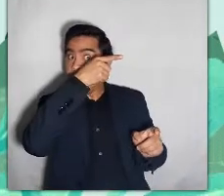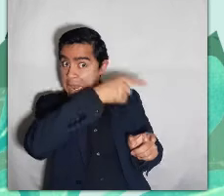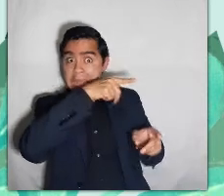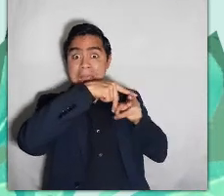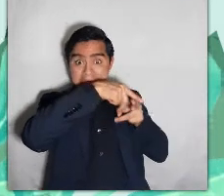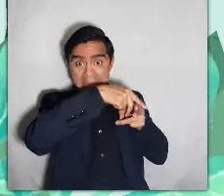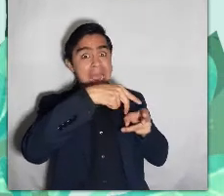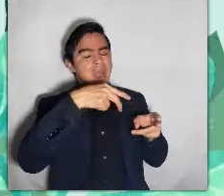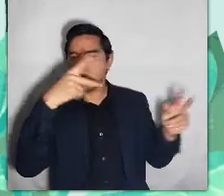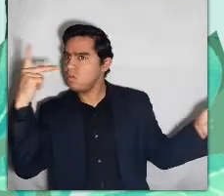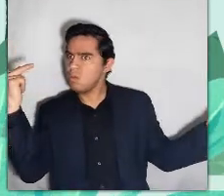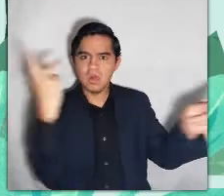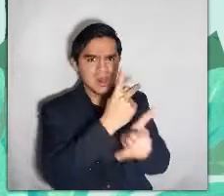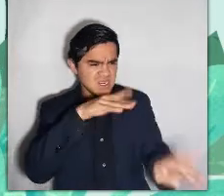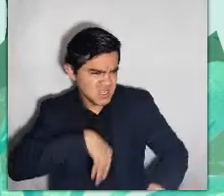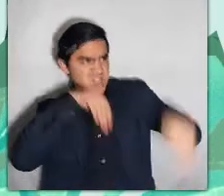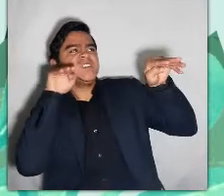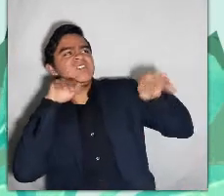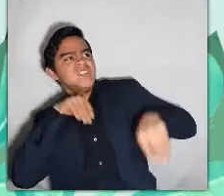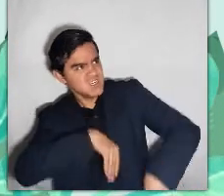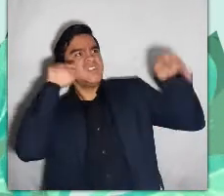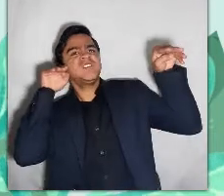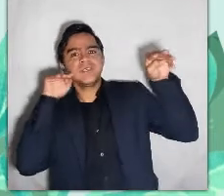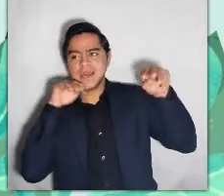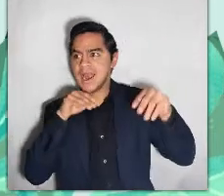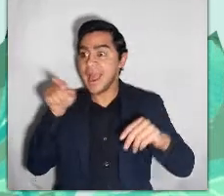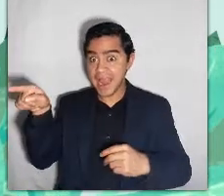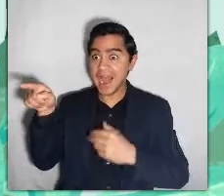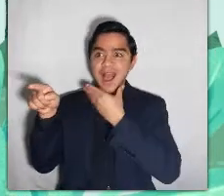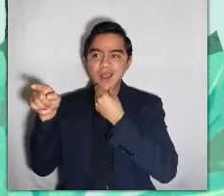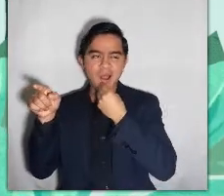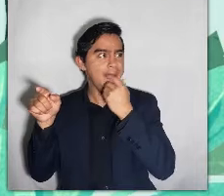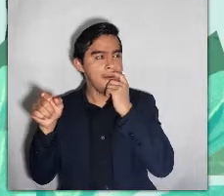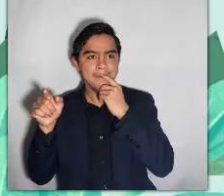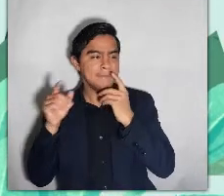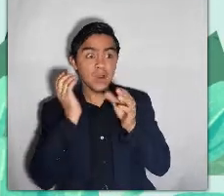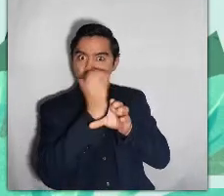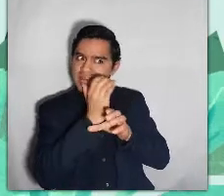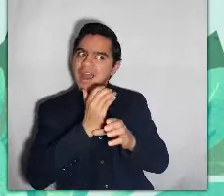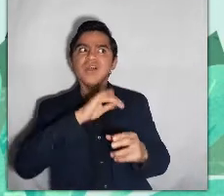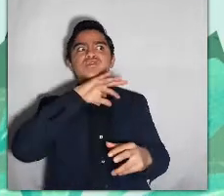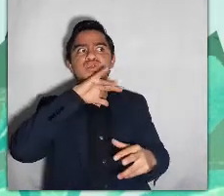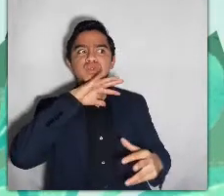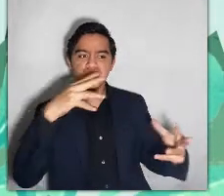caballo de Carlota era indomable y nadie nunca había conseguido montarse en él. El príncipe Oscar, con